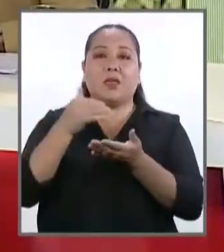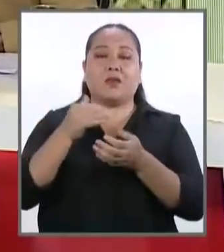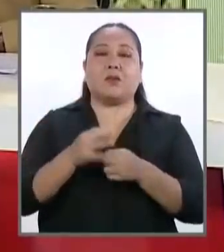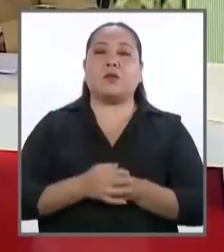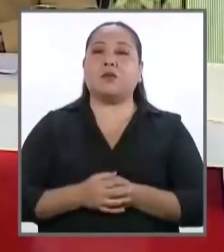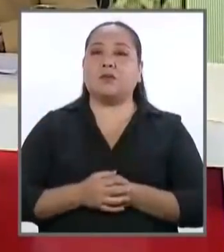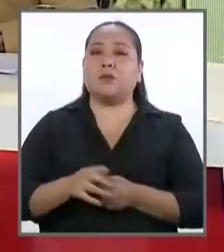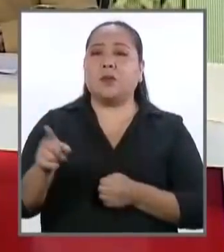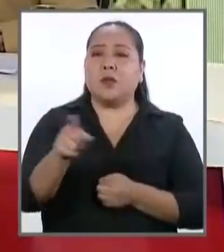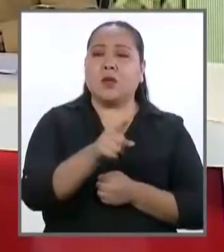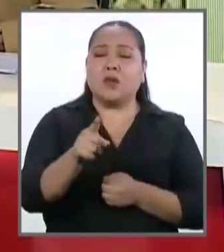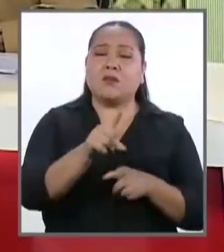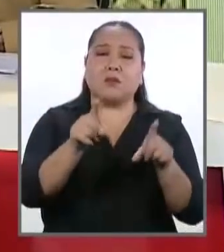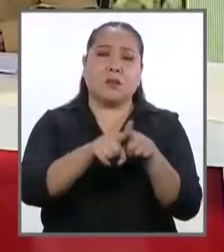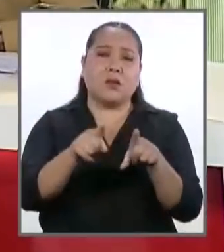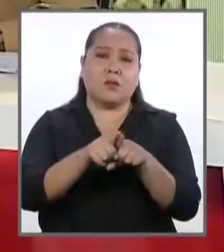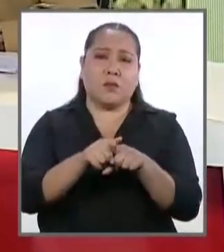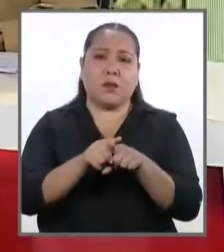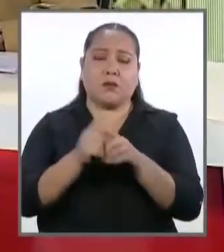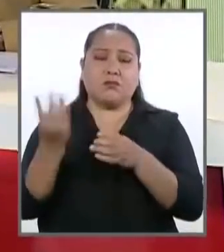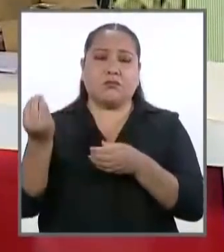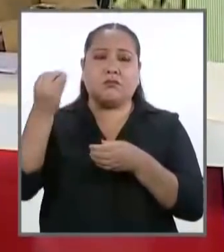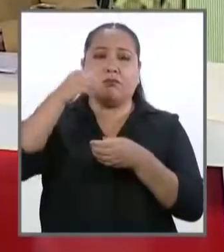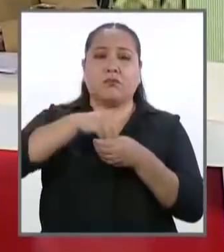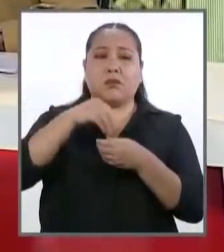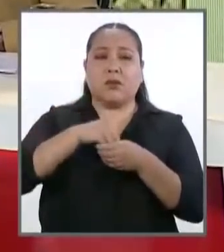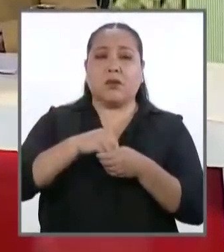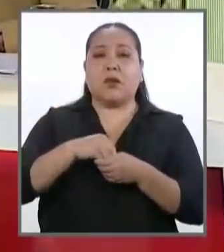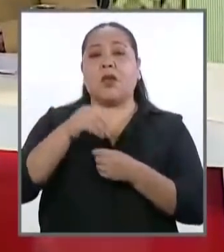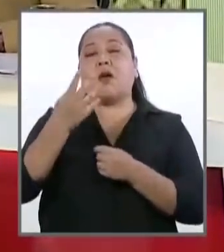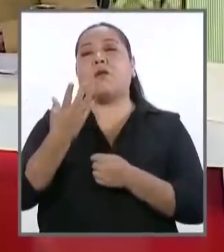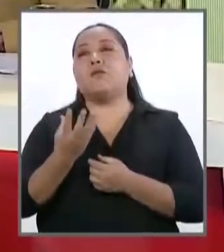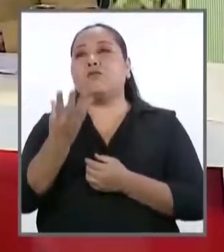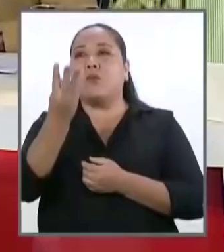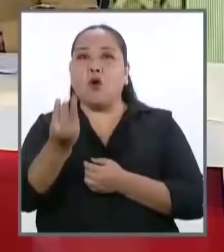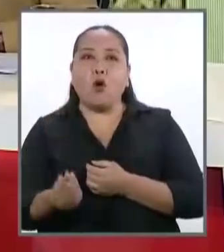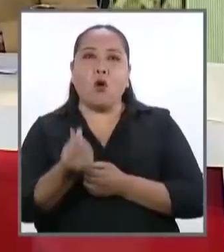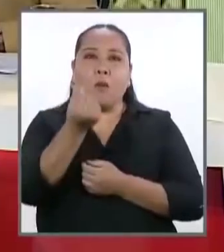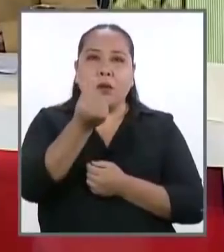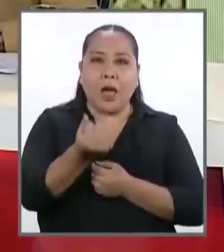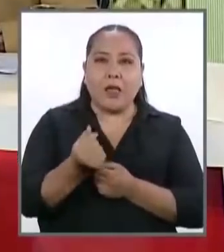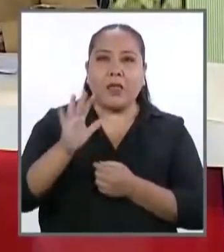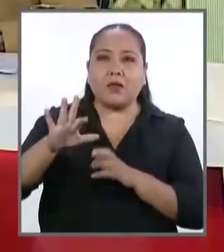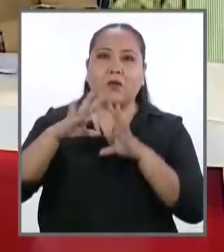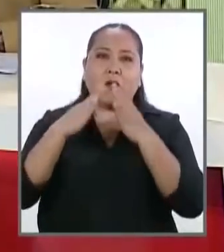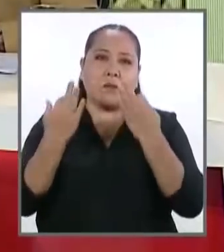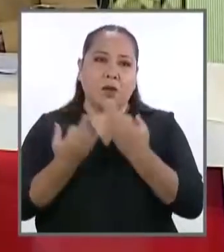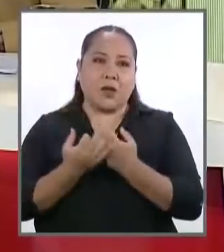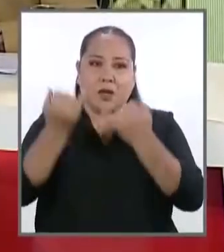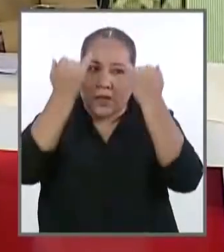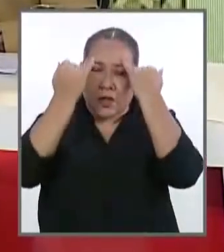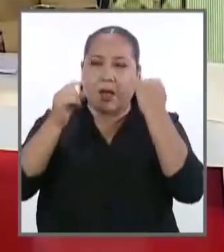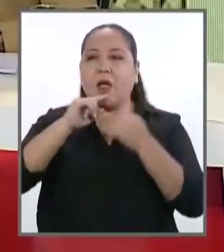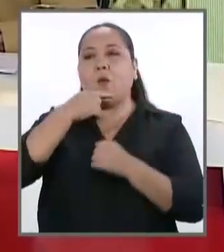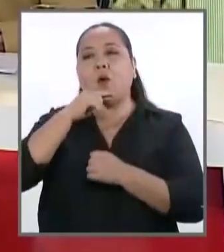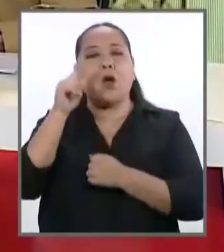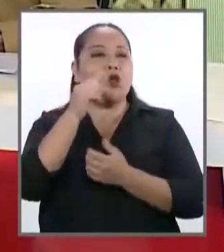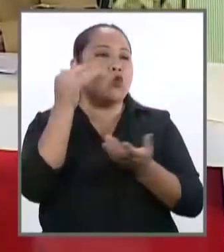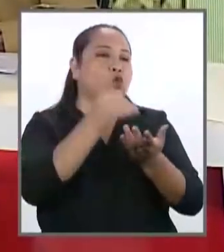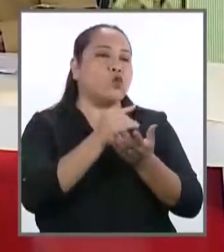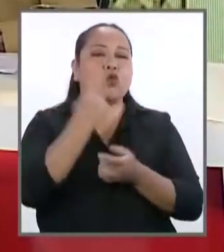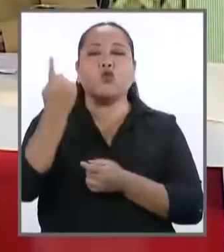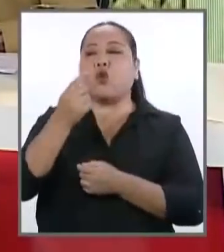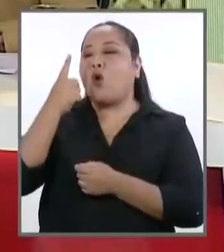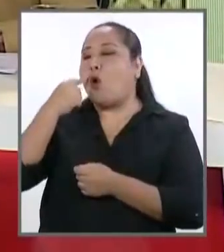Y esto, sin duda, también viene a colación de menores recursos para estas familias, estereotipos, las mujeres no estudian, solo los